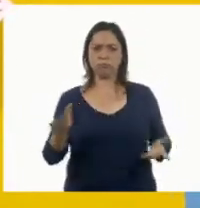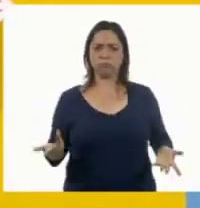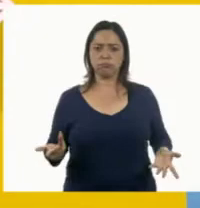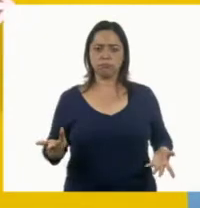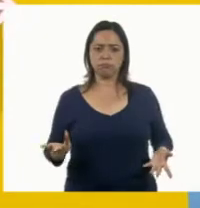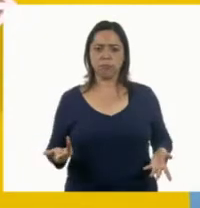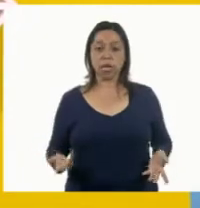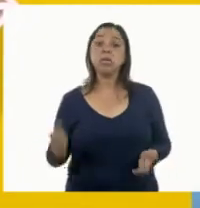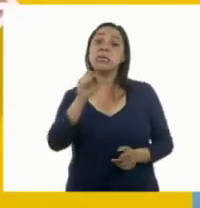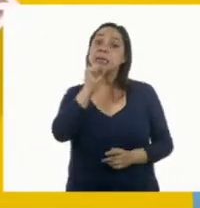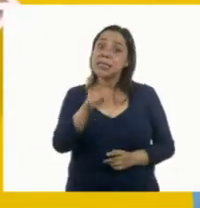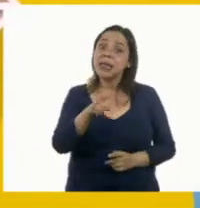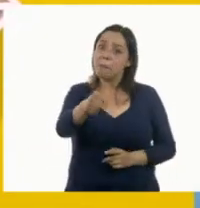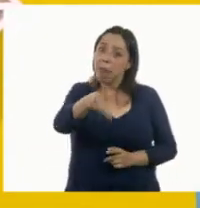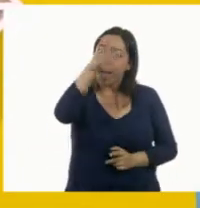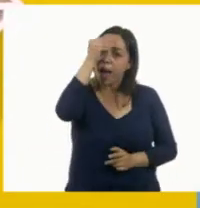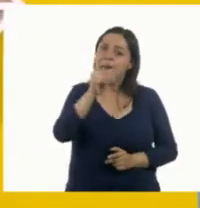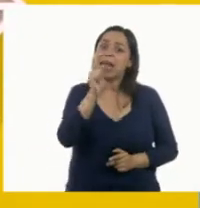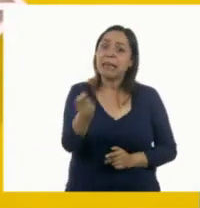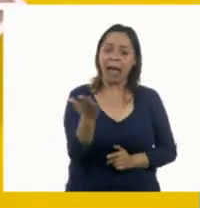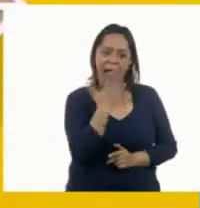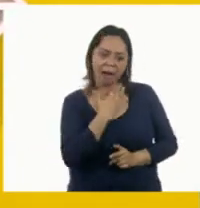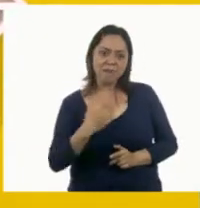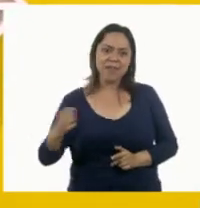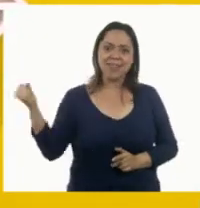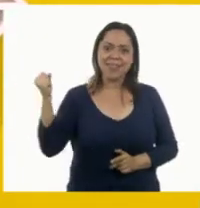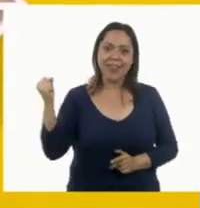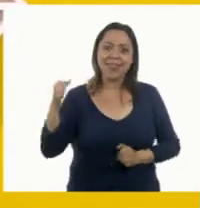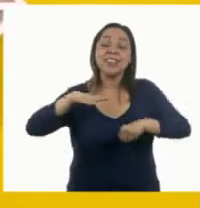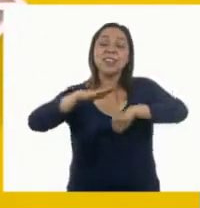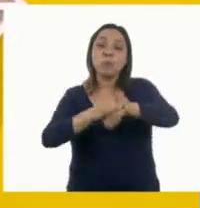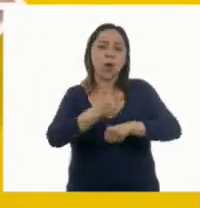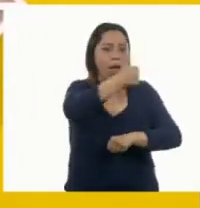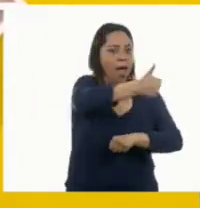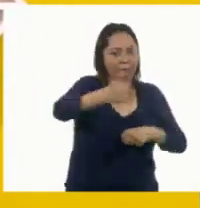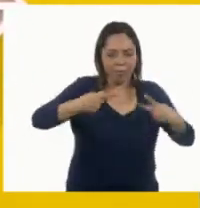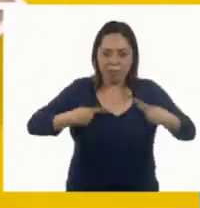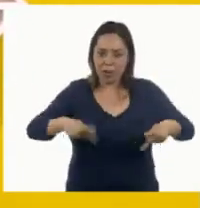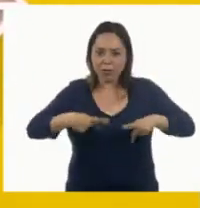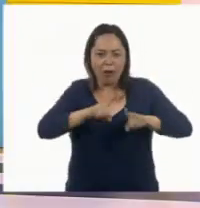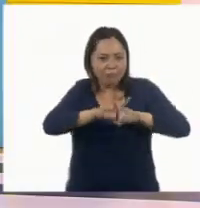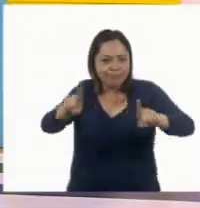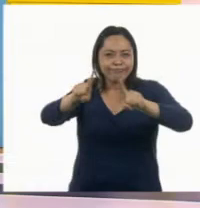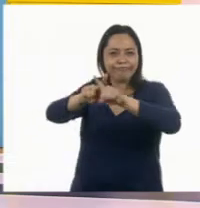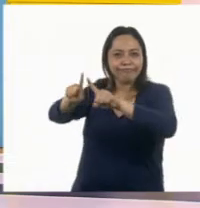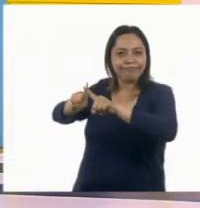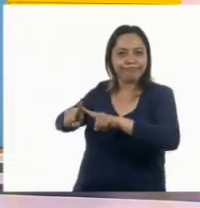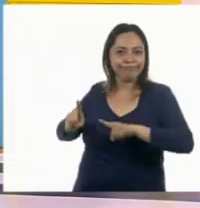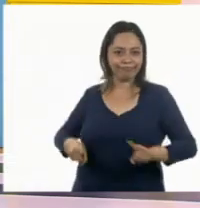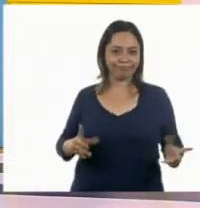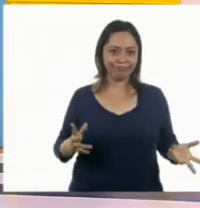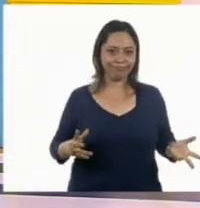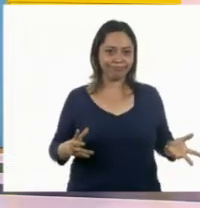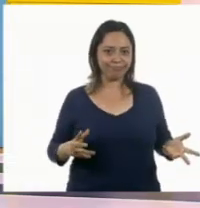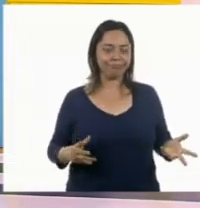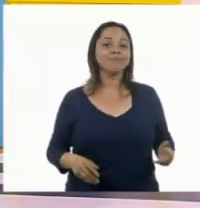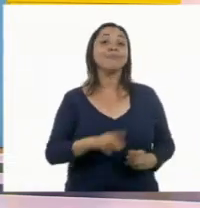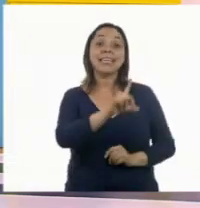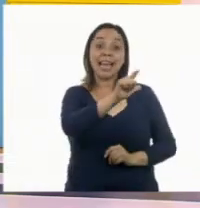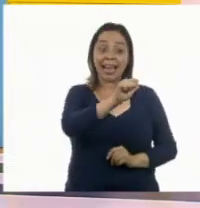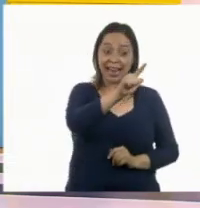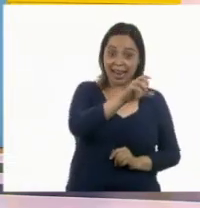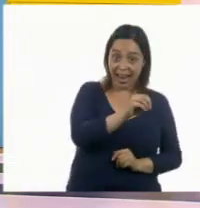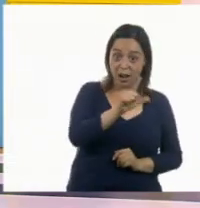sobre las habilidades. Es algo que también nos hace únicas y únicos. Así es. Y aprendamos un poco de Lalo y Luis.